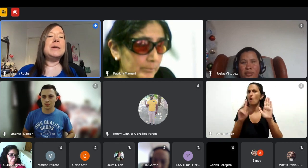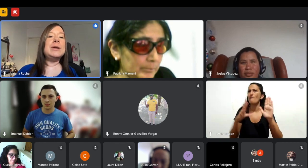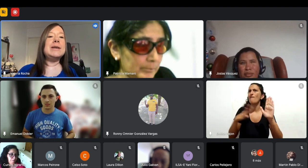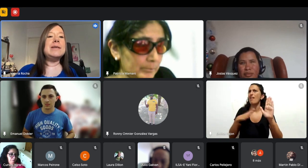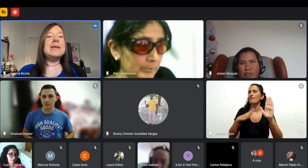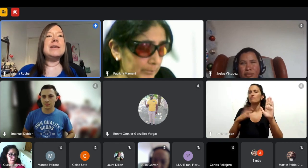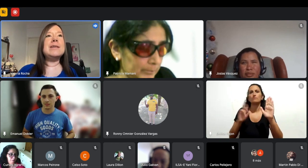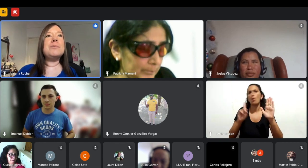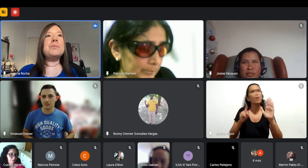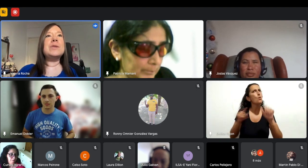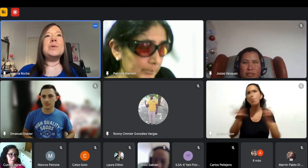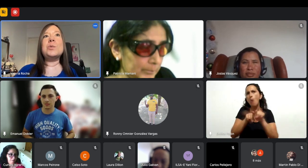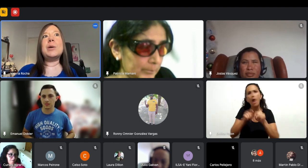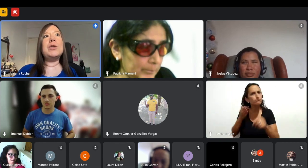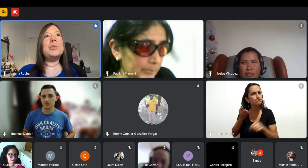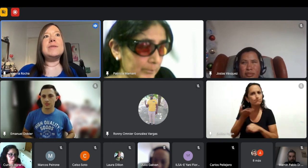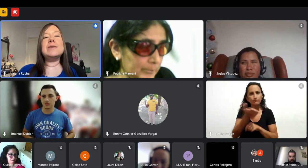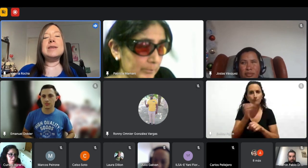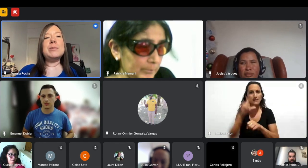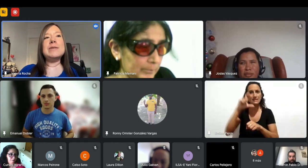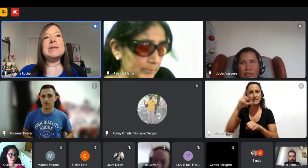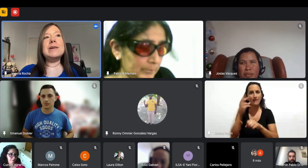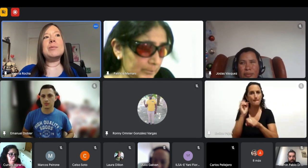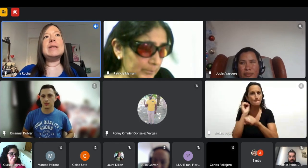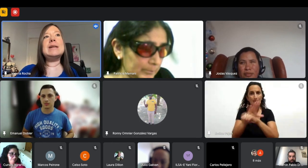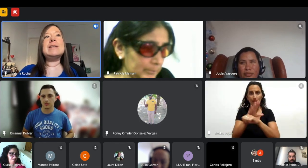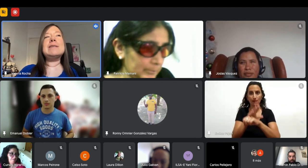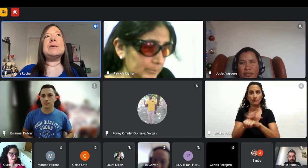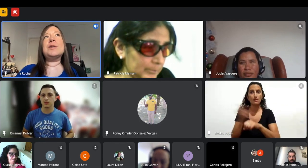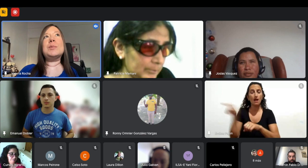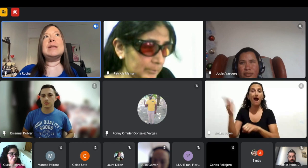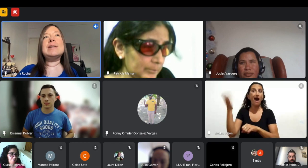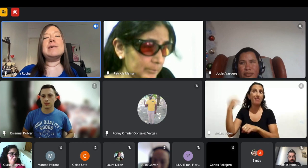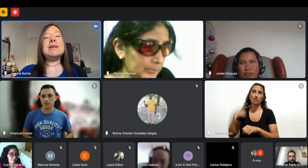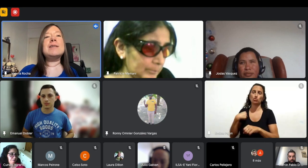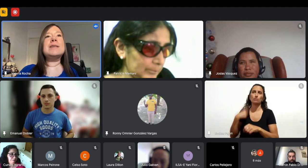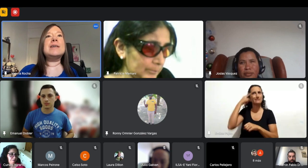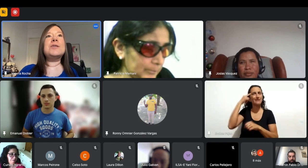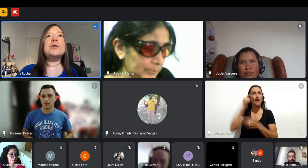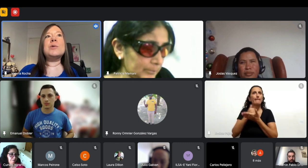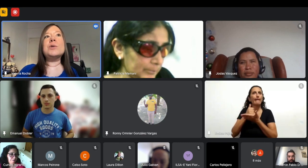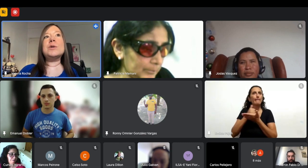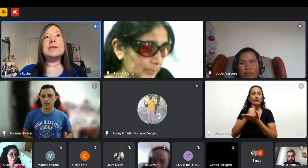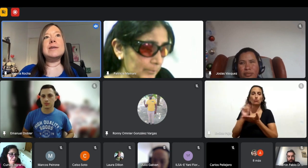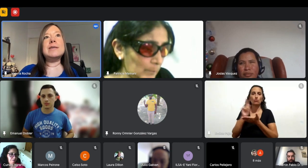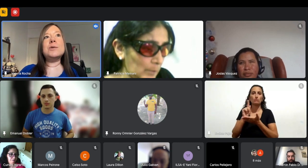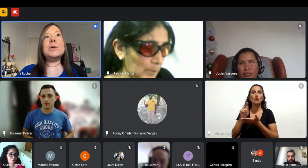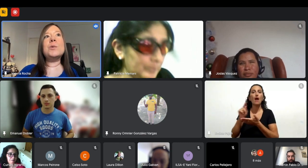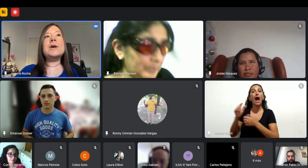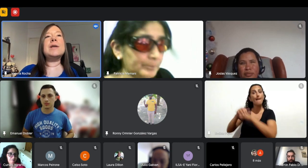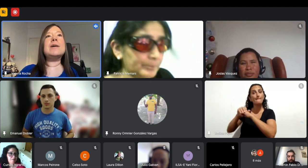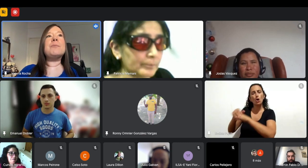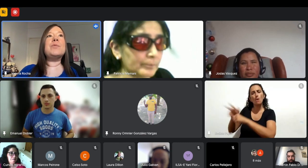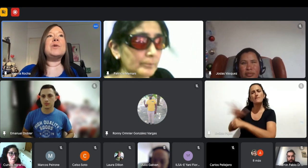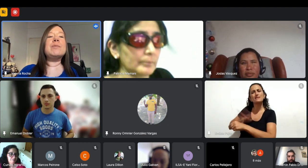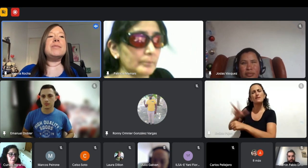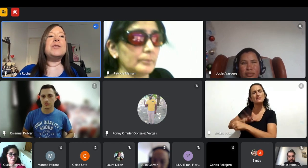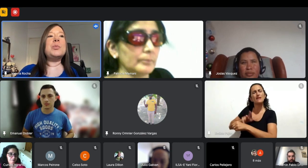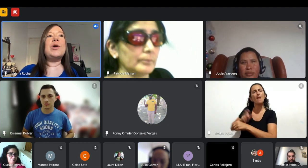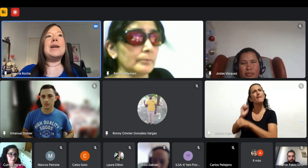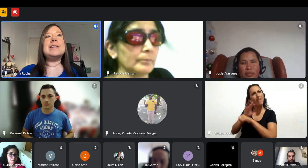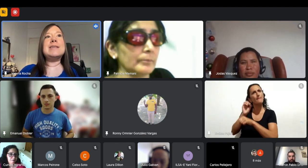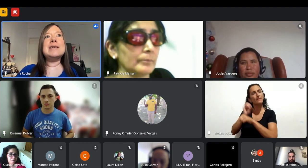postularme hasta que un amigo me insistía me insistía en que mande el CV y bueno mande el CV entonces cuando ustedes estén haciendo una búsqueda